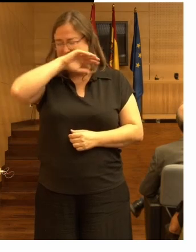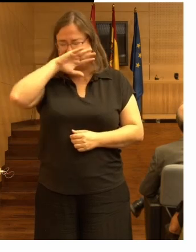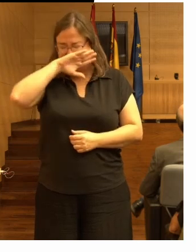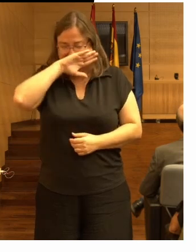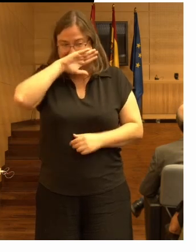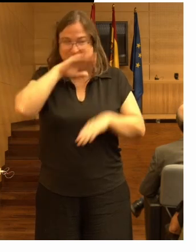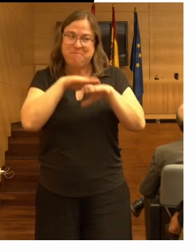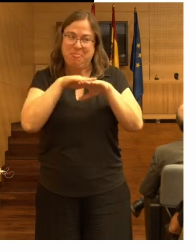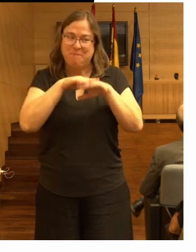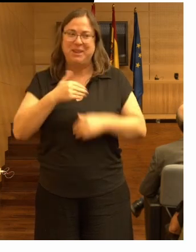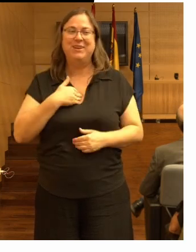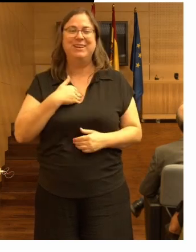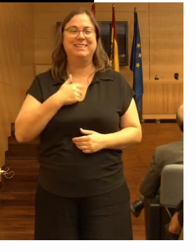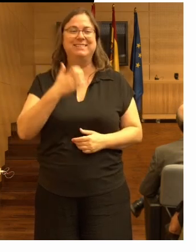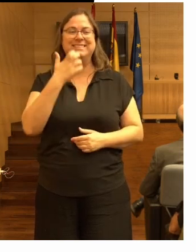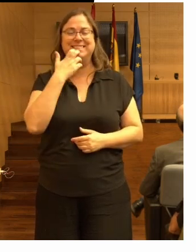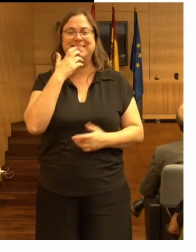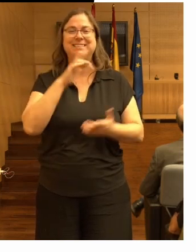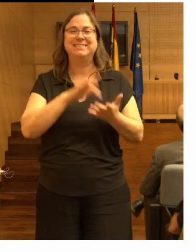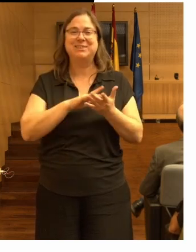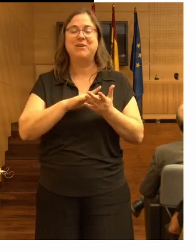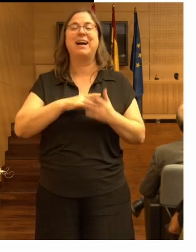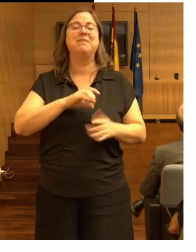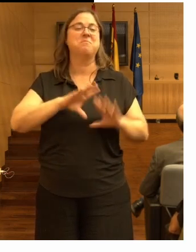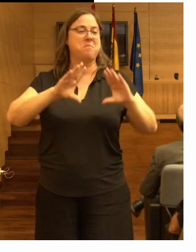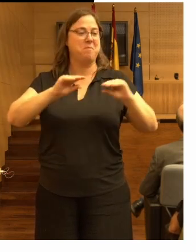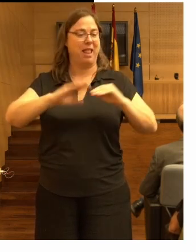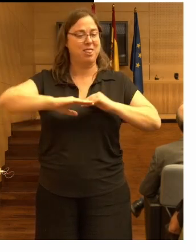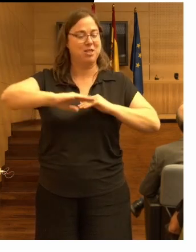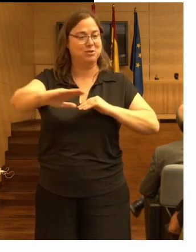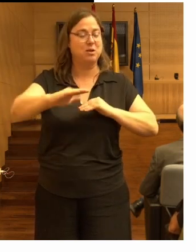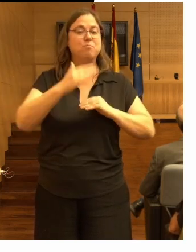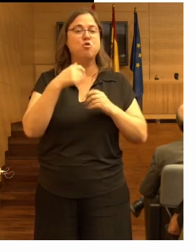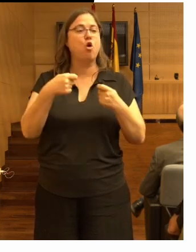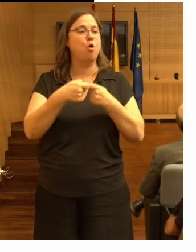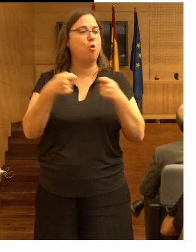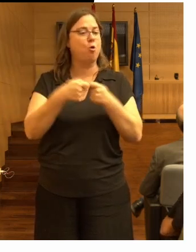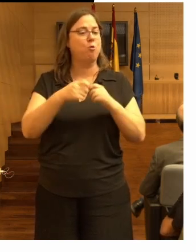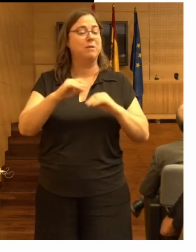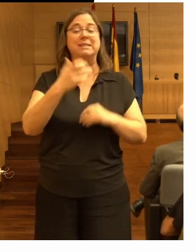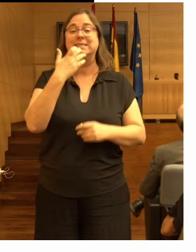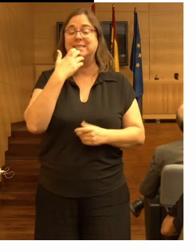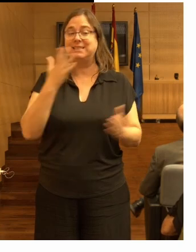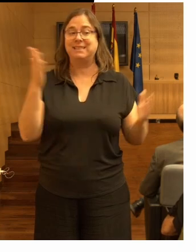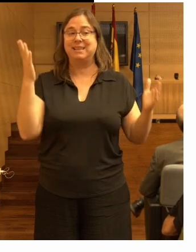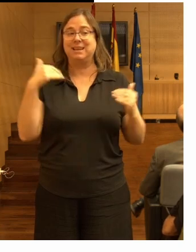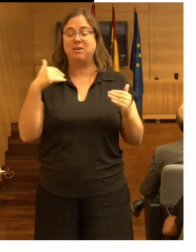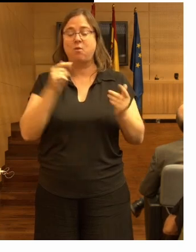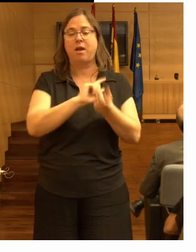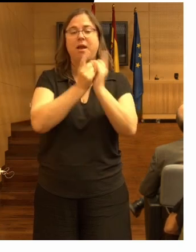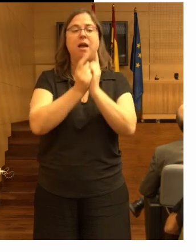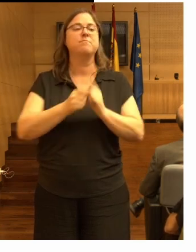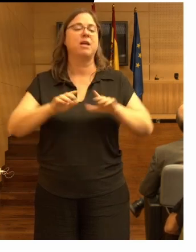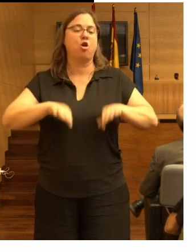o algo así si no hay un suelo blando goma o algo así podemos utilizar una colchoneta